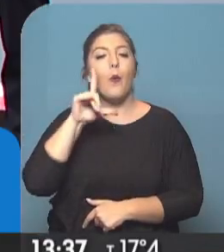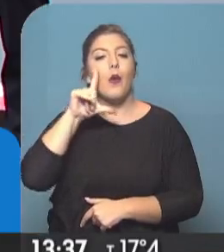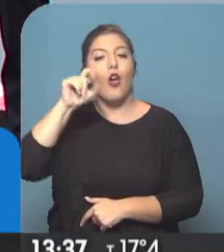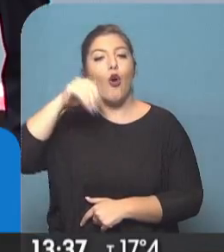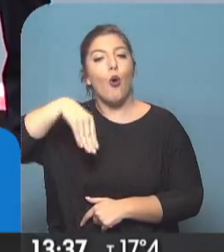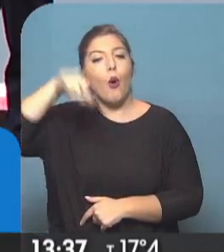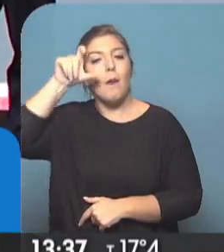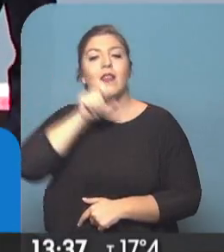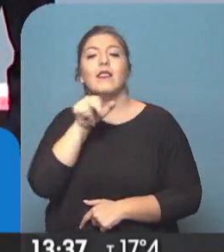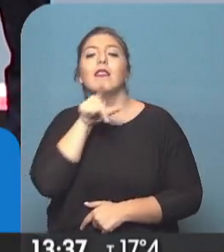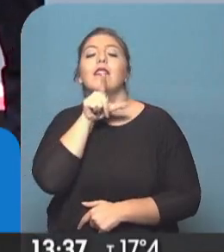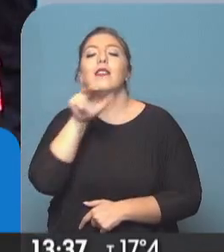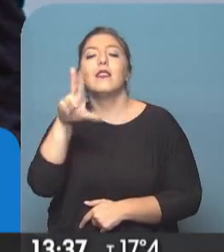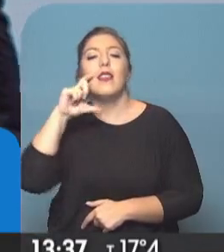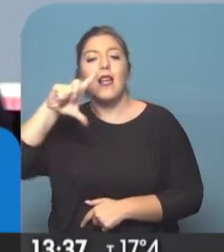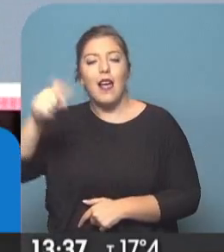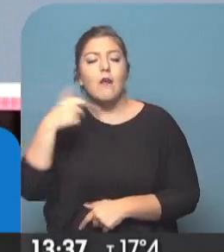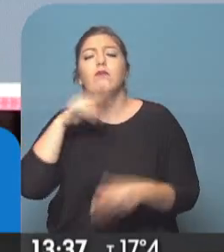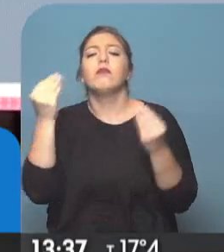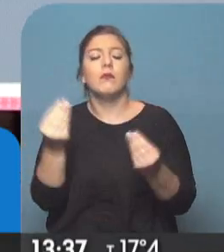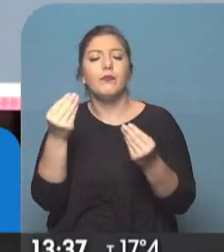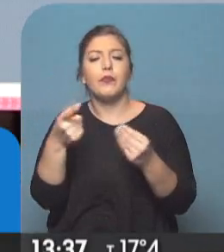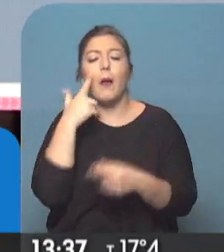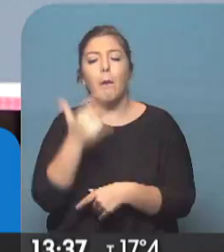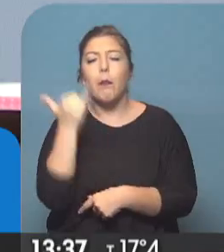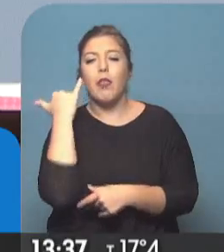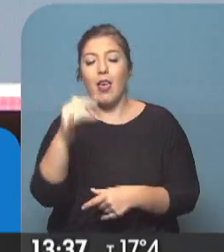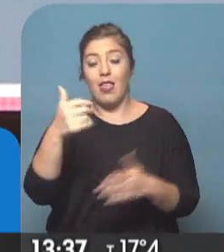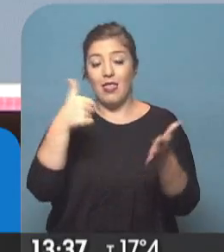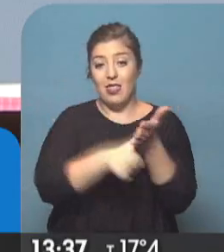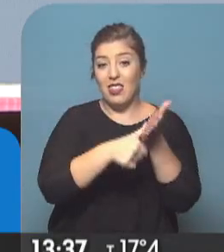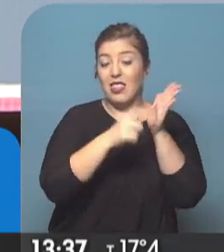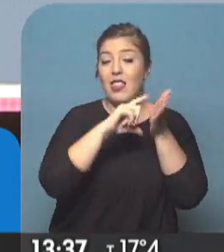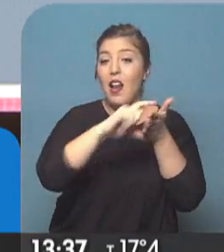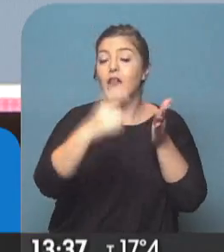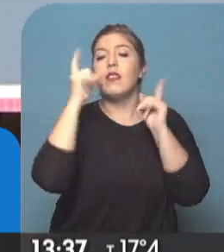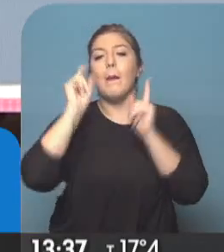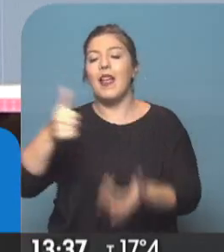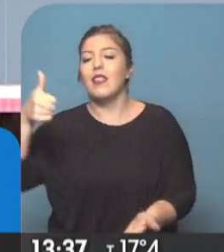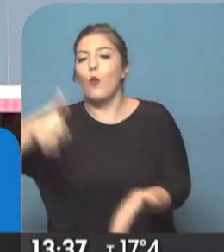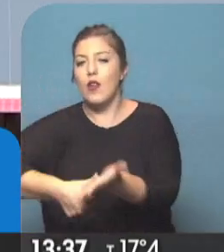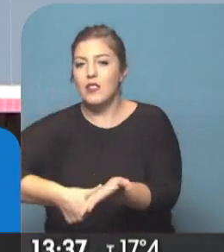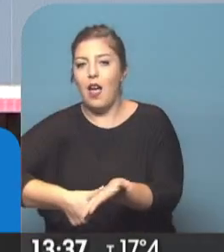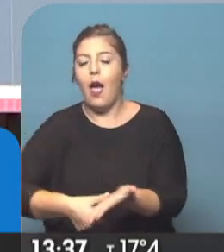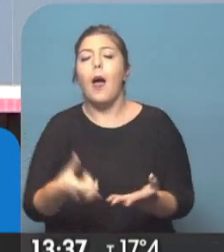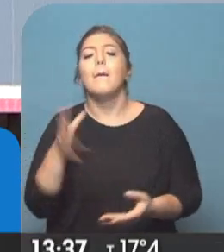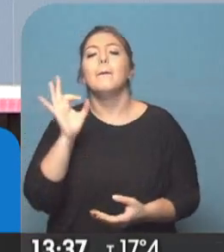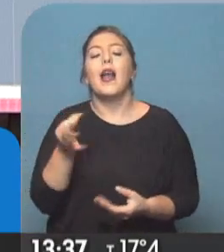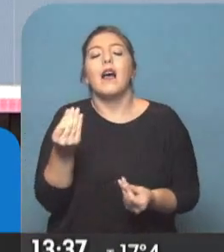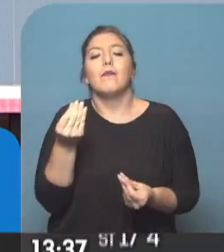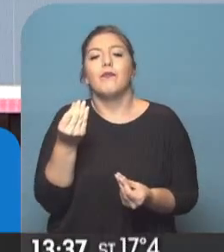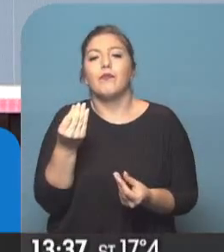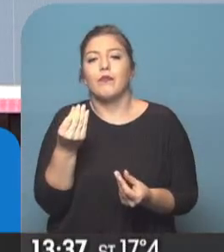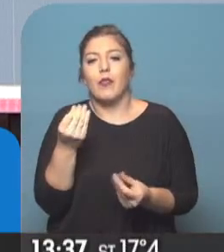Este sistema permite identificar al elector no solo con su DNI, sino también con su huella dactilar, para evitar el